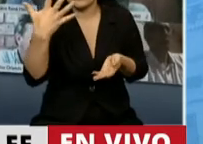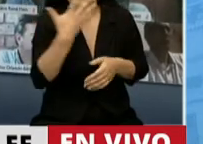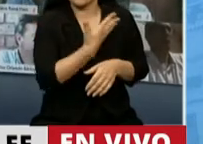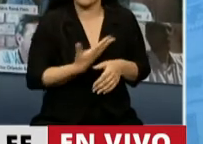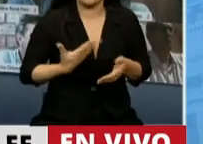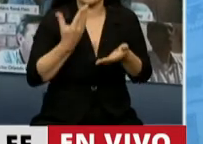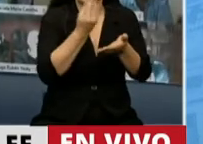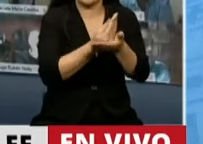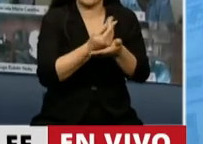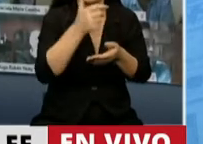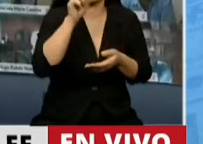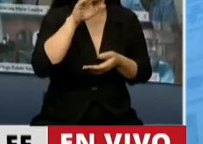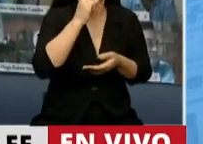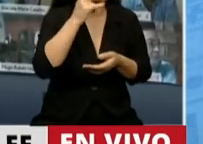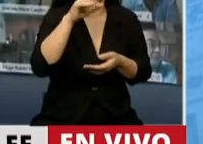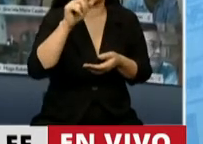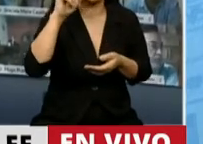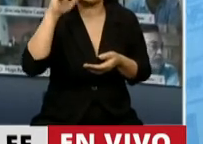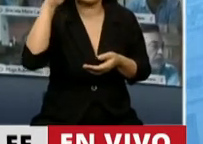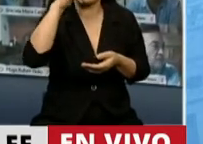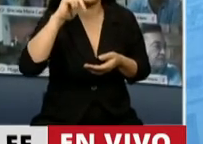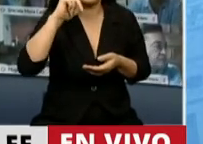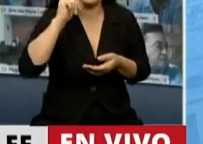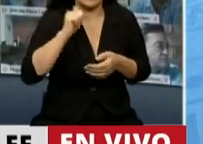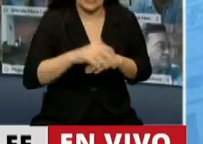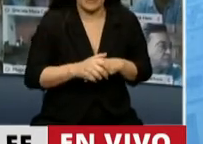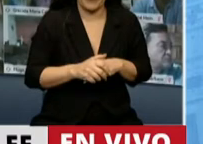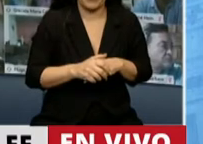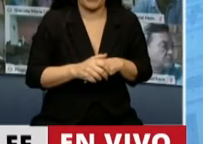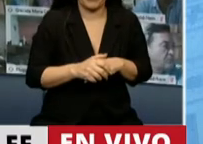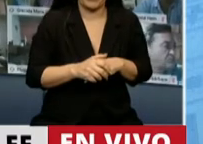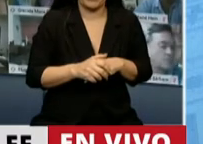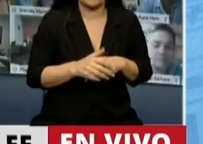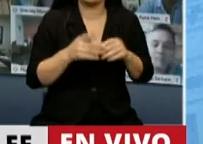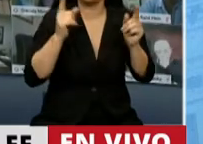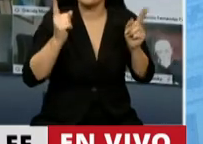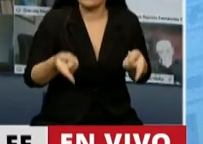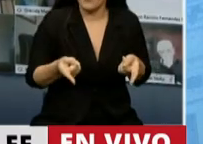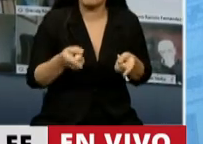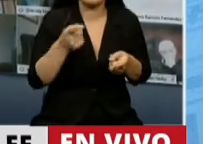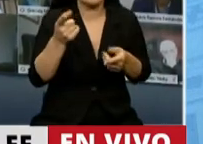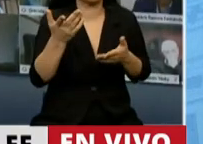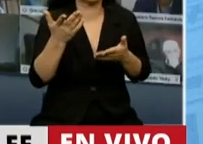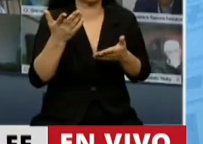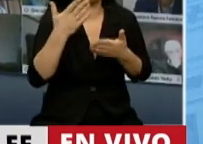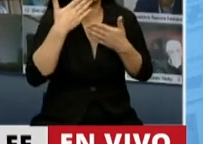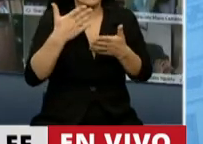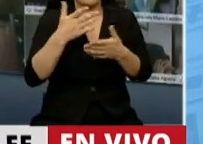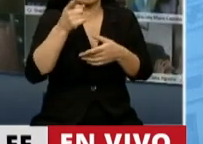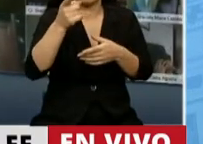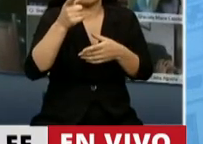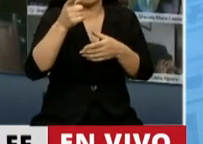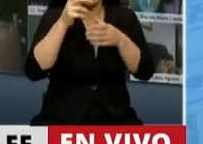gobierno de Arturo Illia. En segundo lugar, una búsqueda de parte del secretario Daniel Firmul,